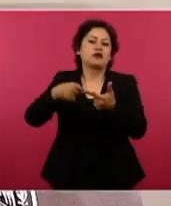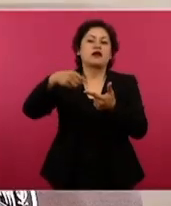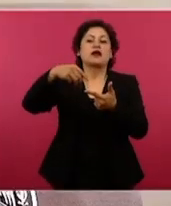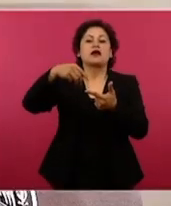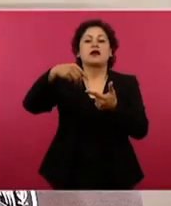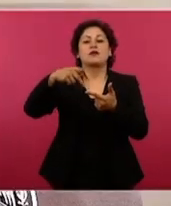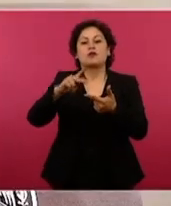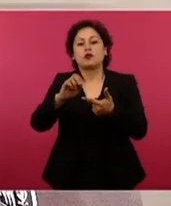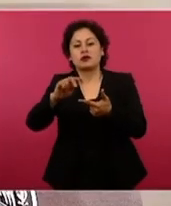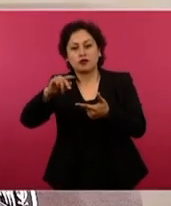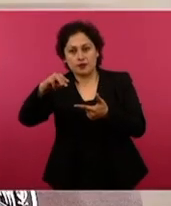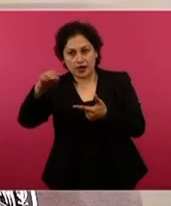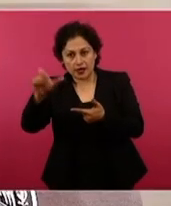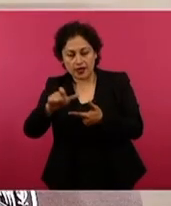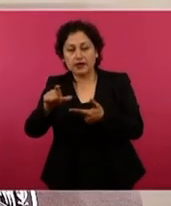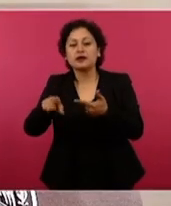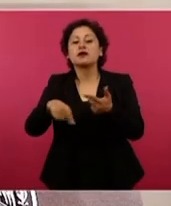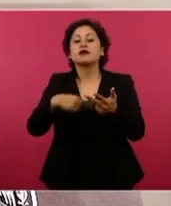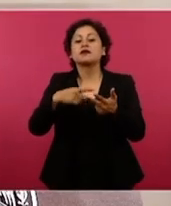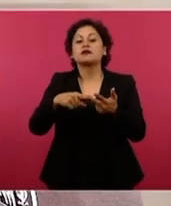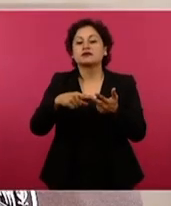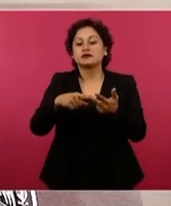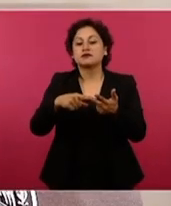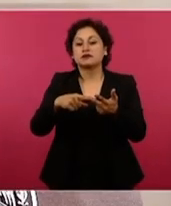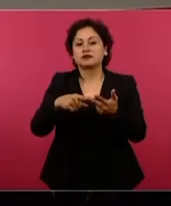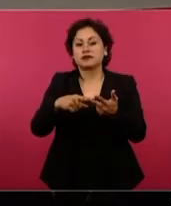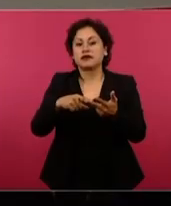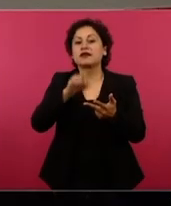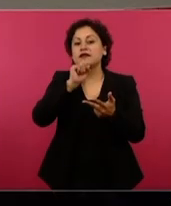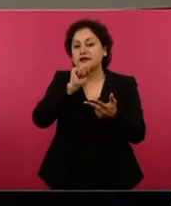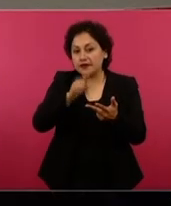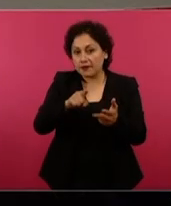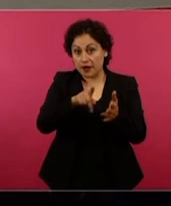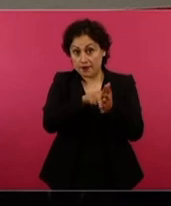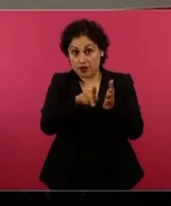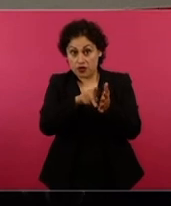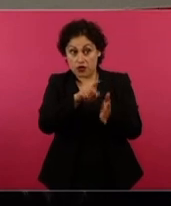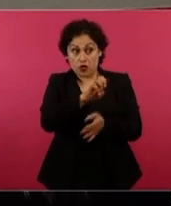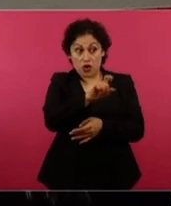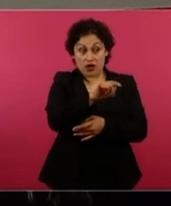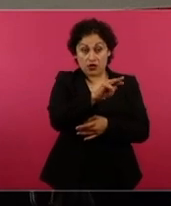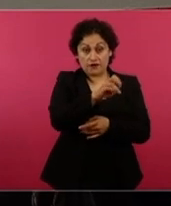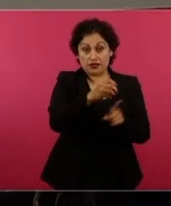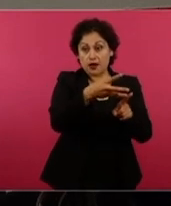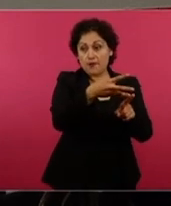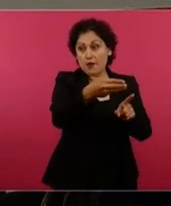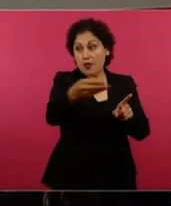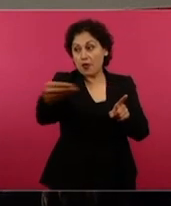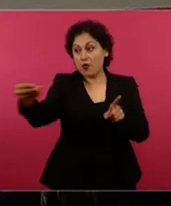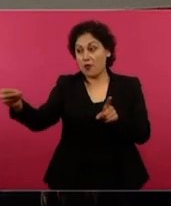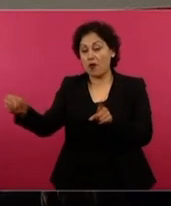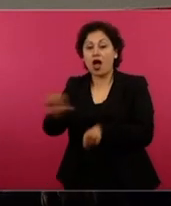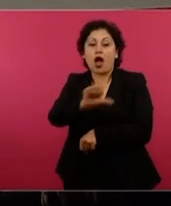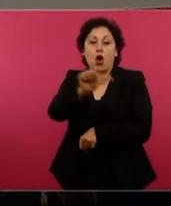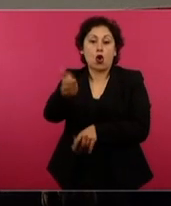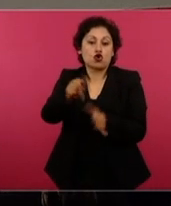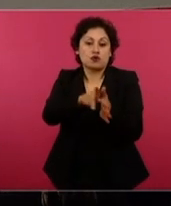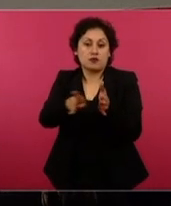y de la nota que publicó el Universal salieron todas estas notas.